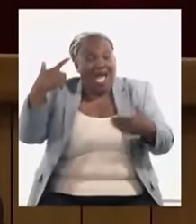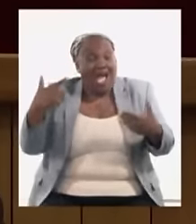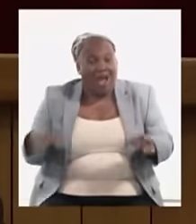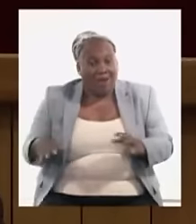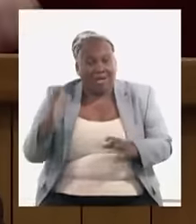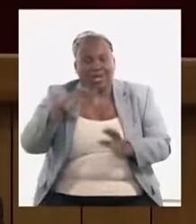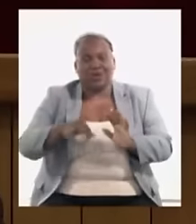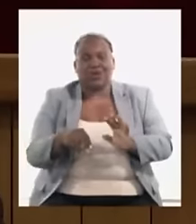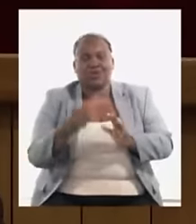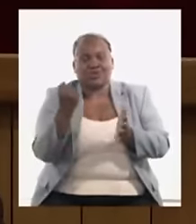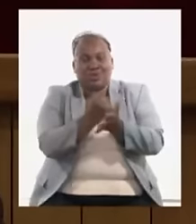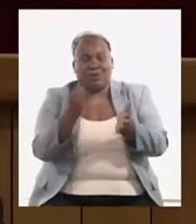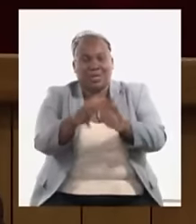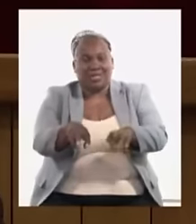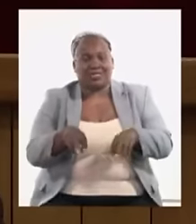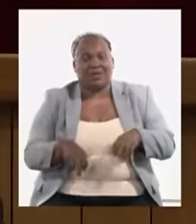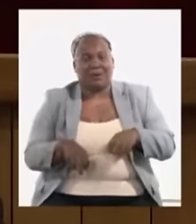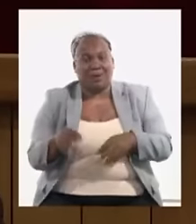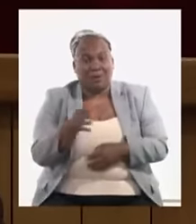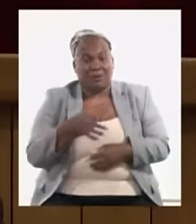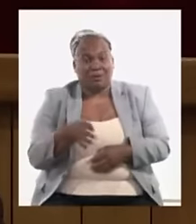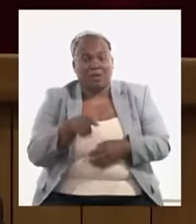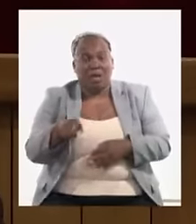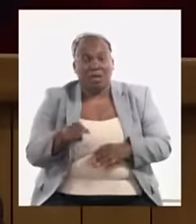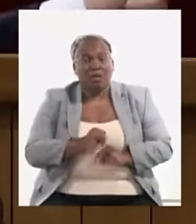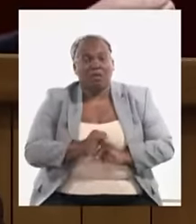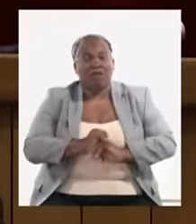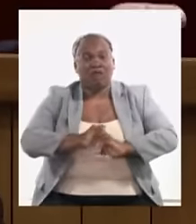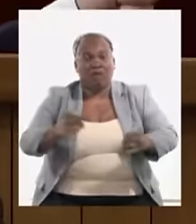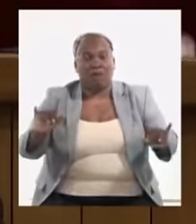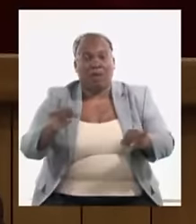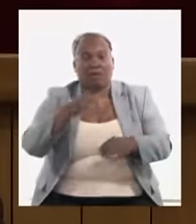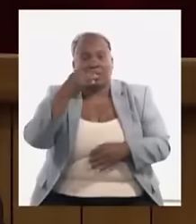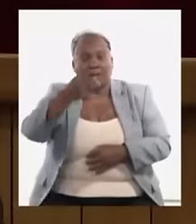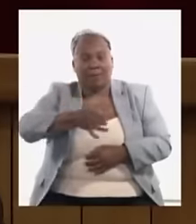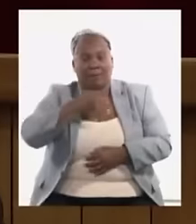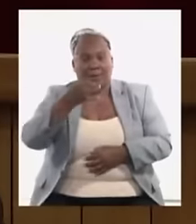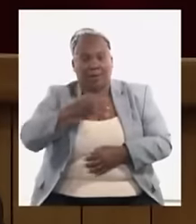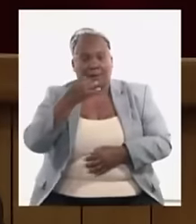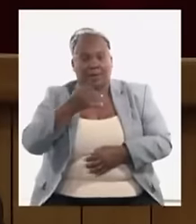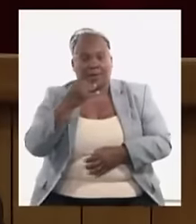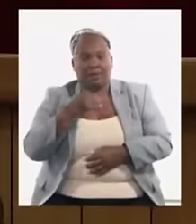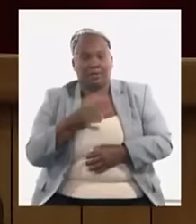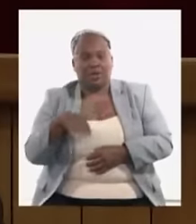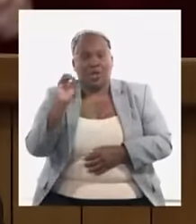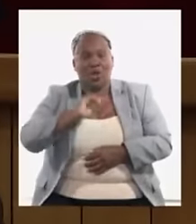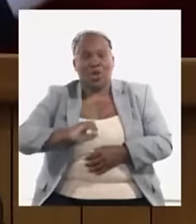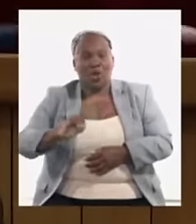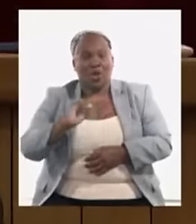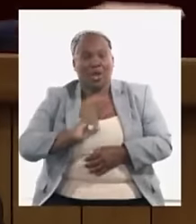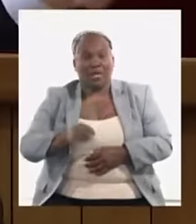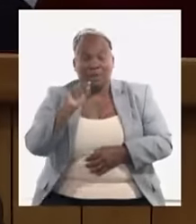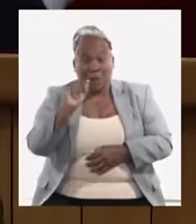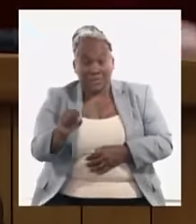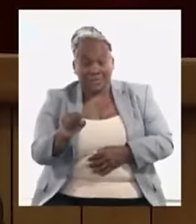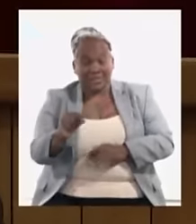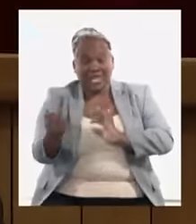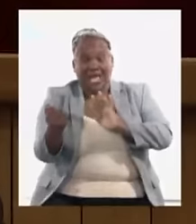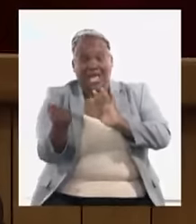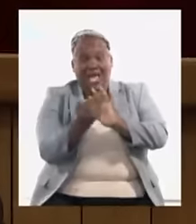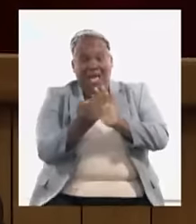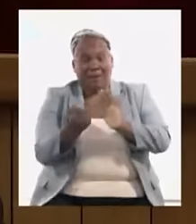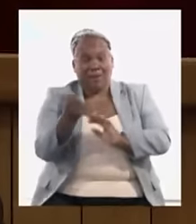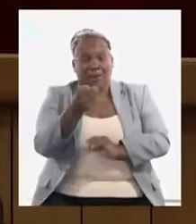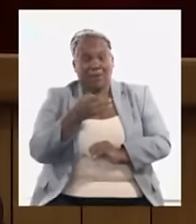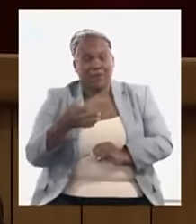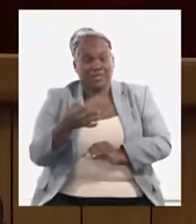municipal en esa asamblea hay que informar y decir el sector tal aprobó en el municipio una